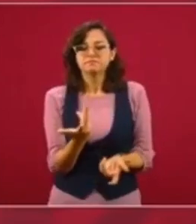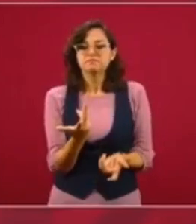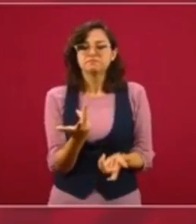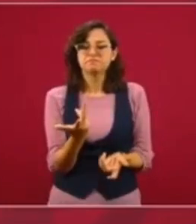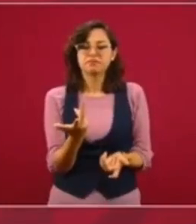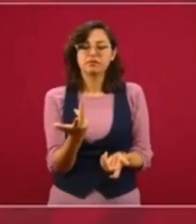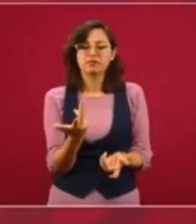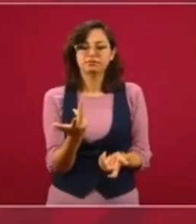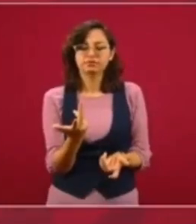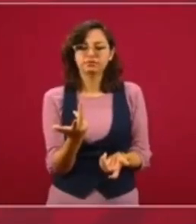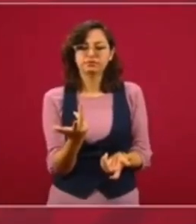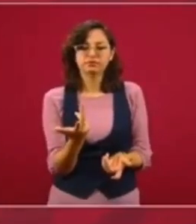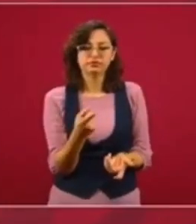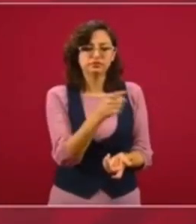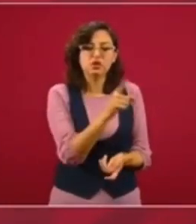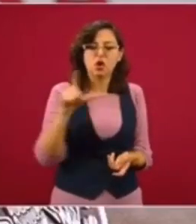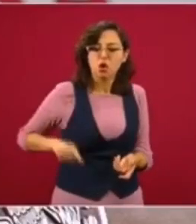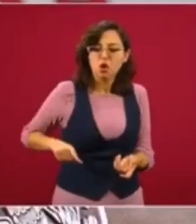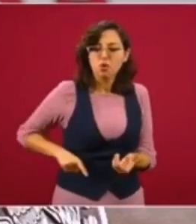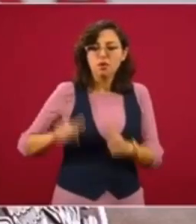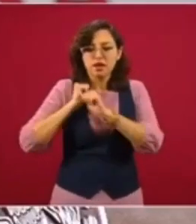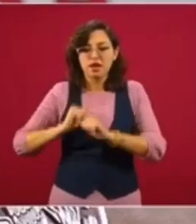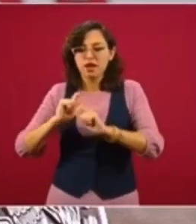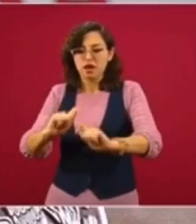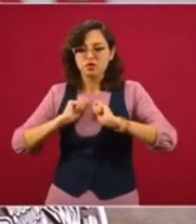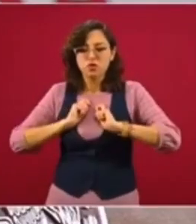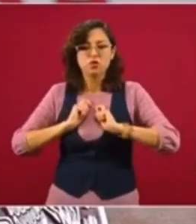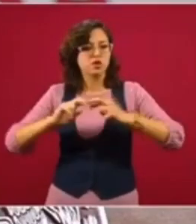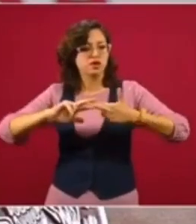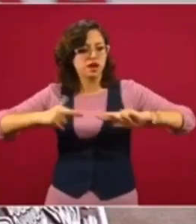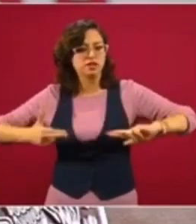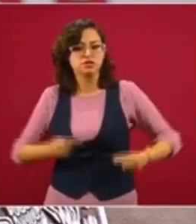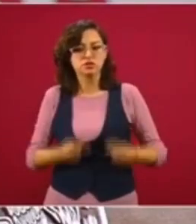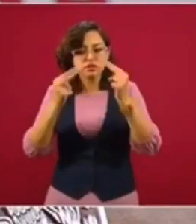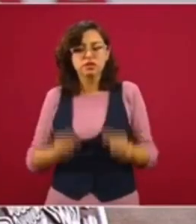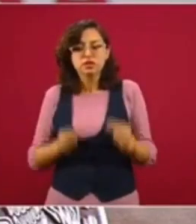un cargo público, una relación,